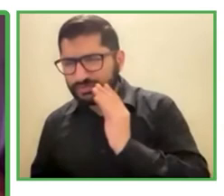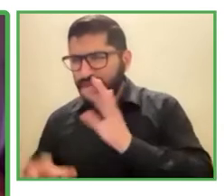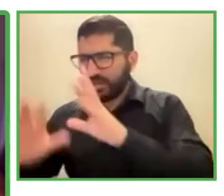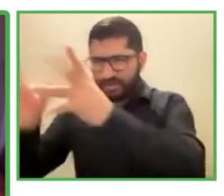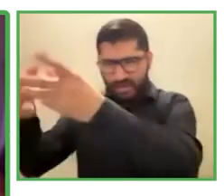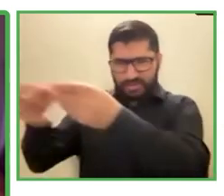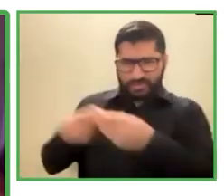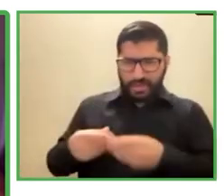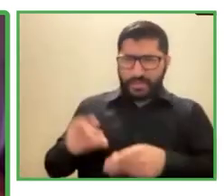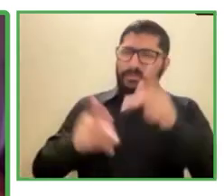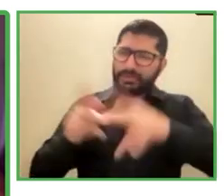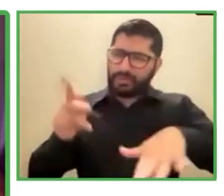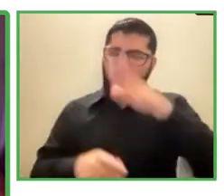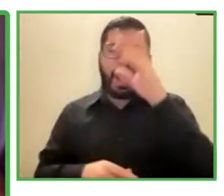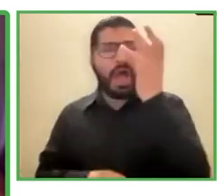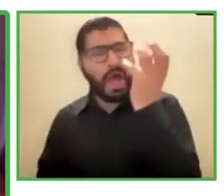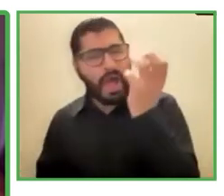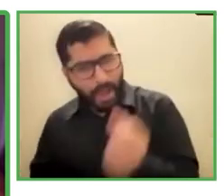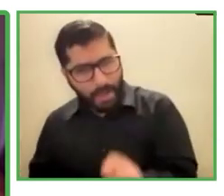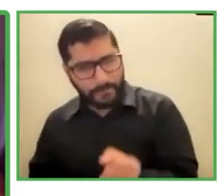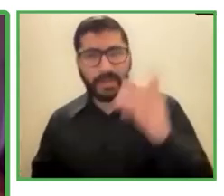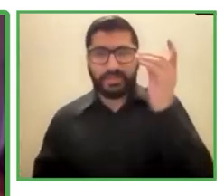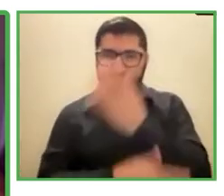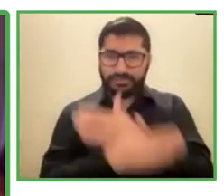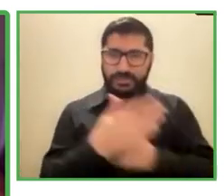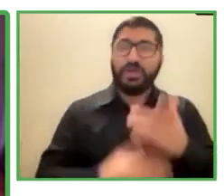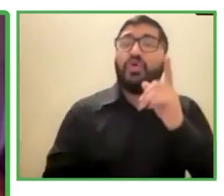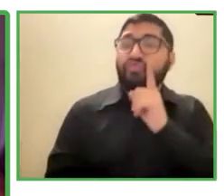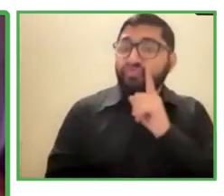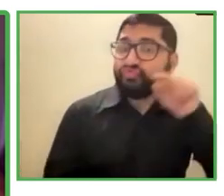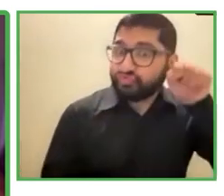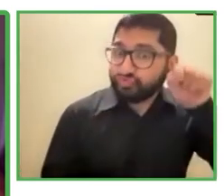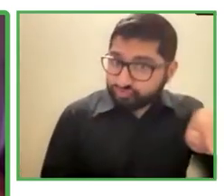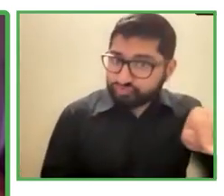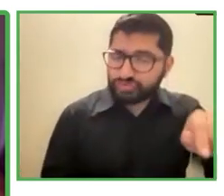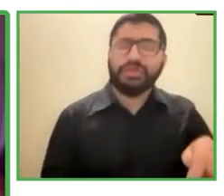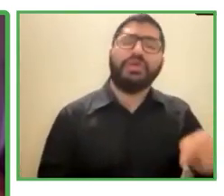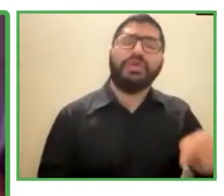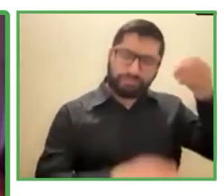discapacidad que han podido tener acceso a la educación es muy baja